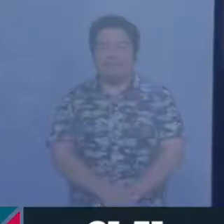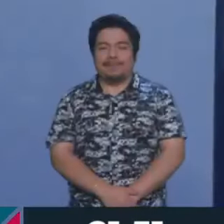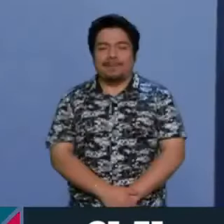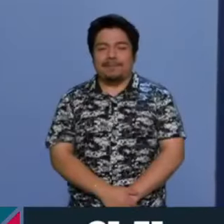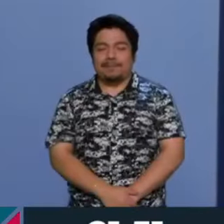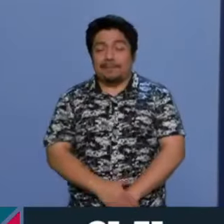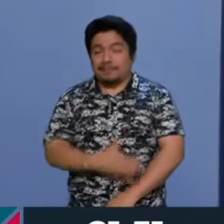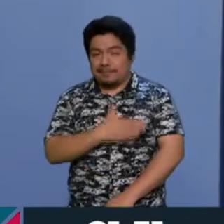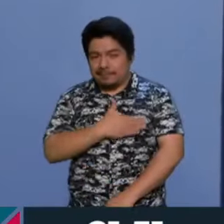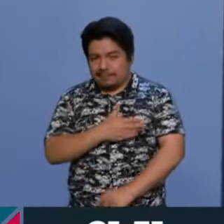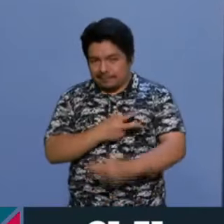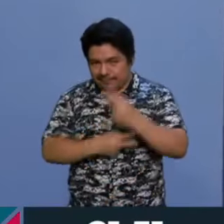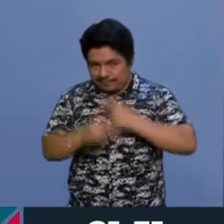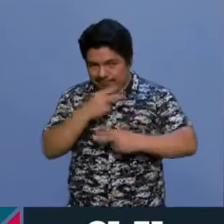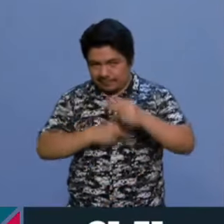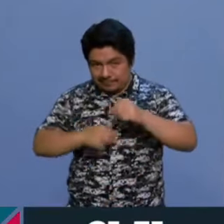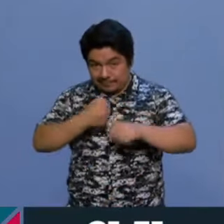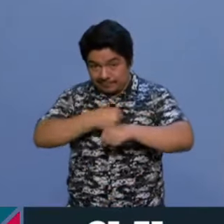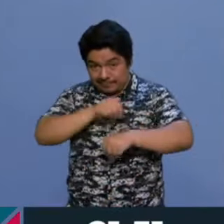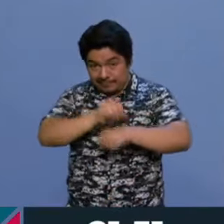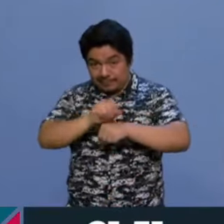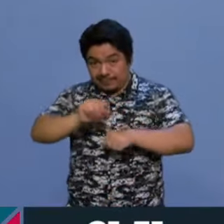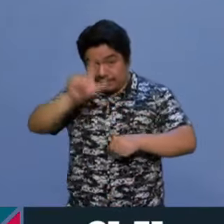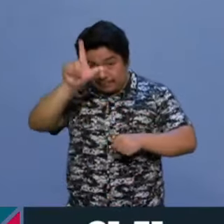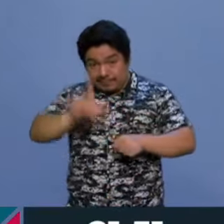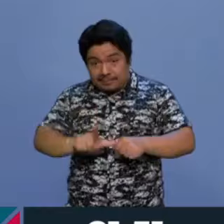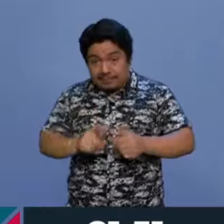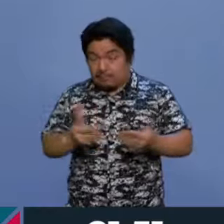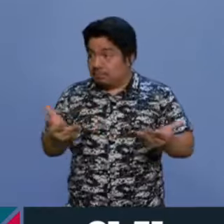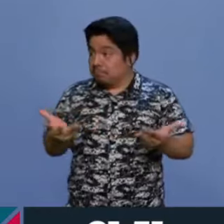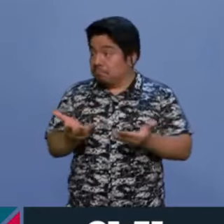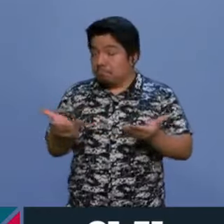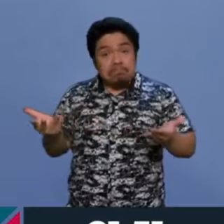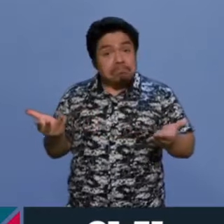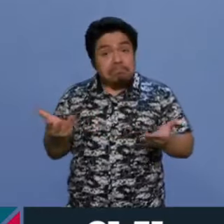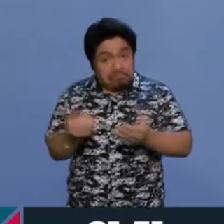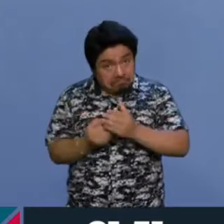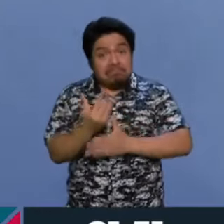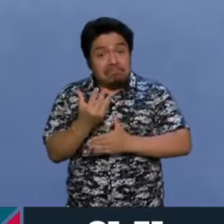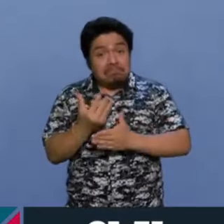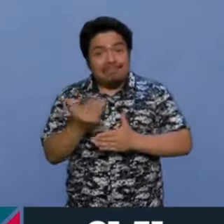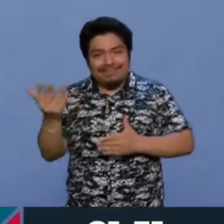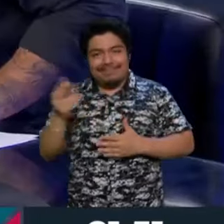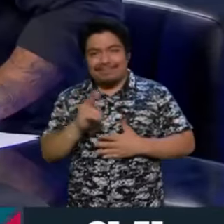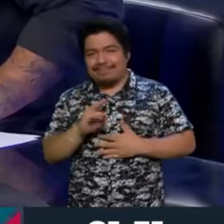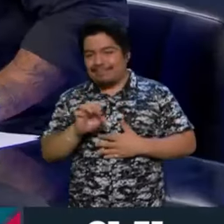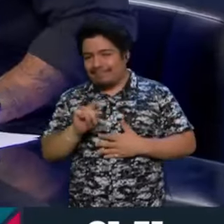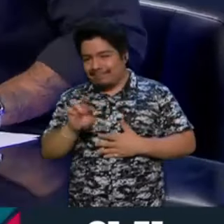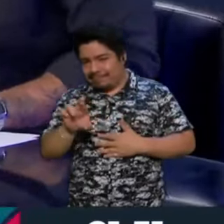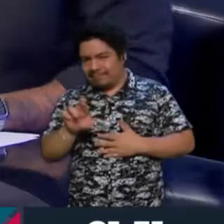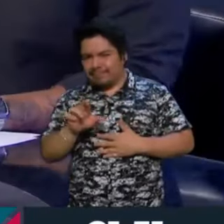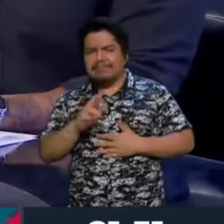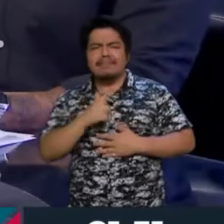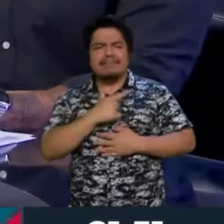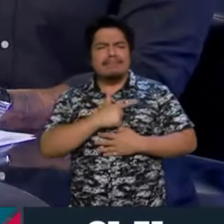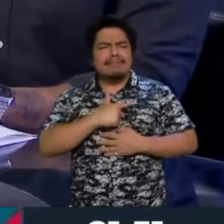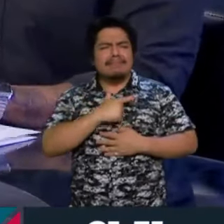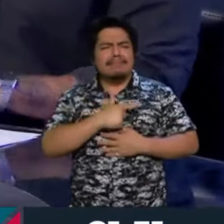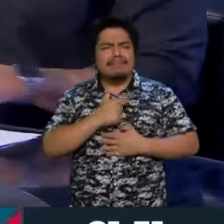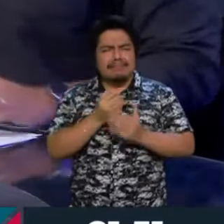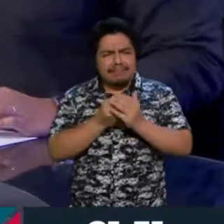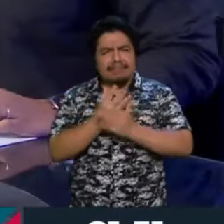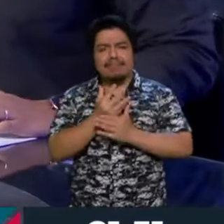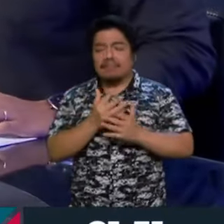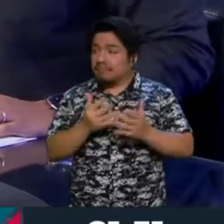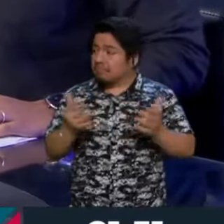Y le doy la bienvenida como cada semana, pero ahora en un espacio nuevo a nuestro querido Víctor Ronquillo. ¿Cómo estás? Me gusta mucho el espacio, está más